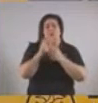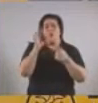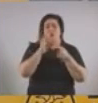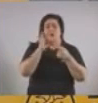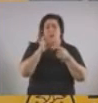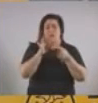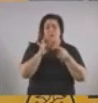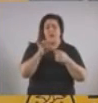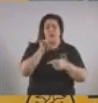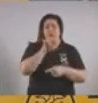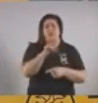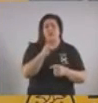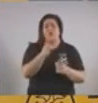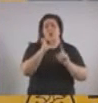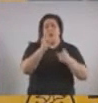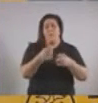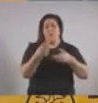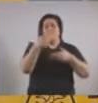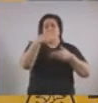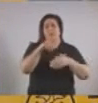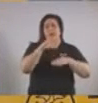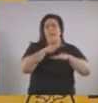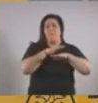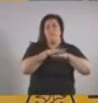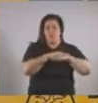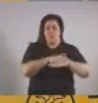Es parte de la responsabilidad que les pedimos.